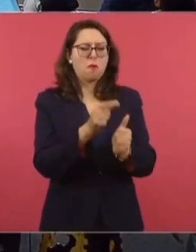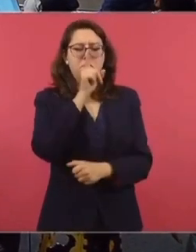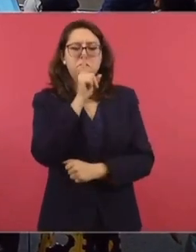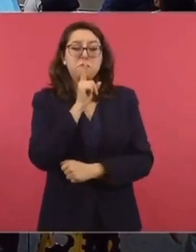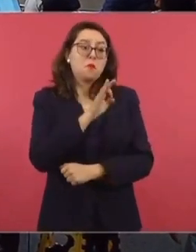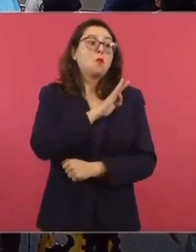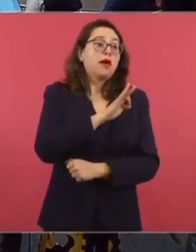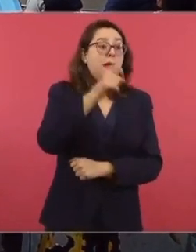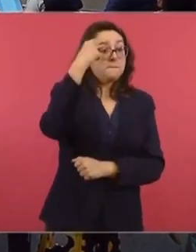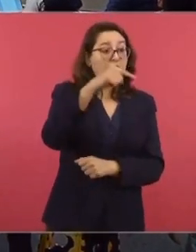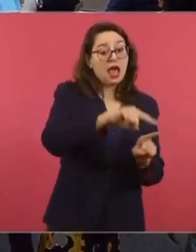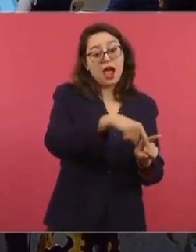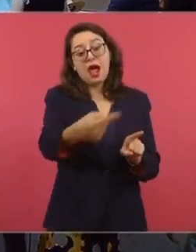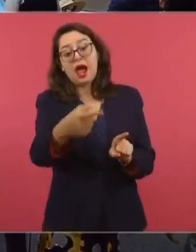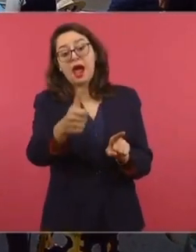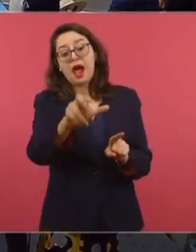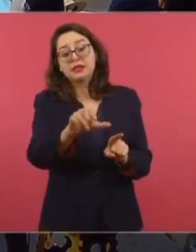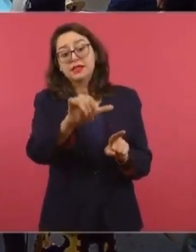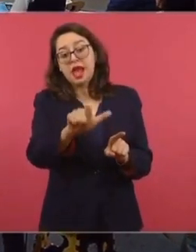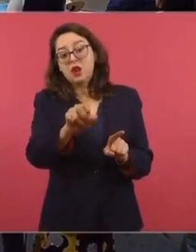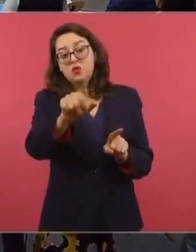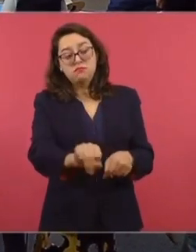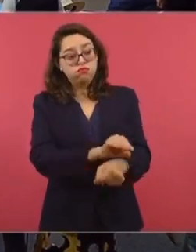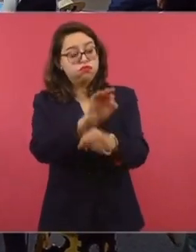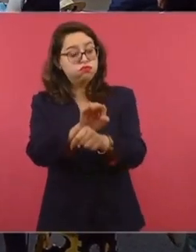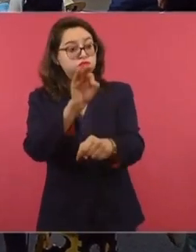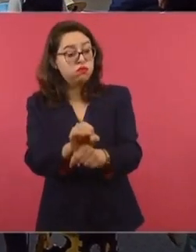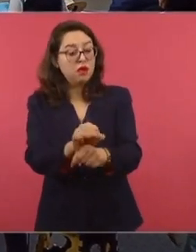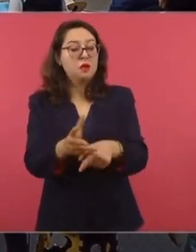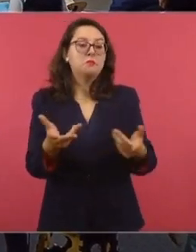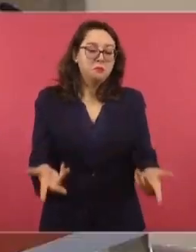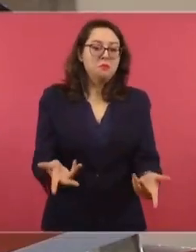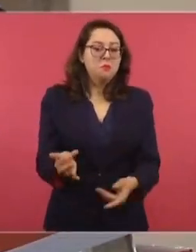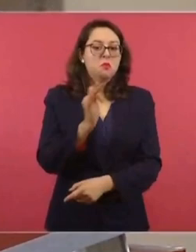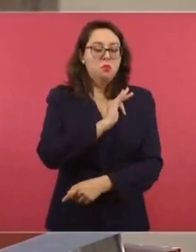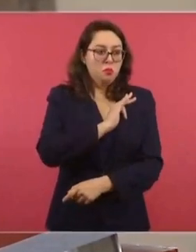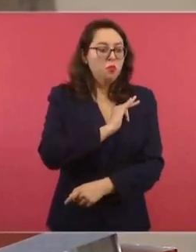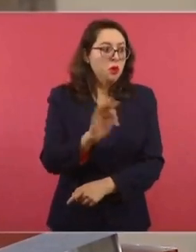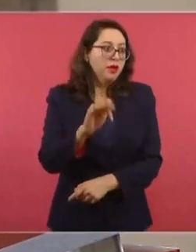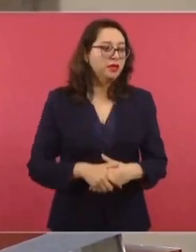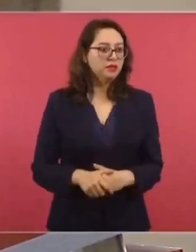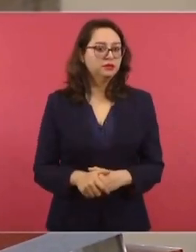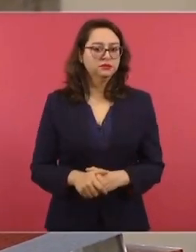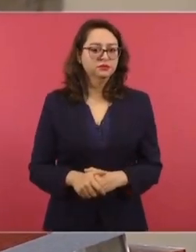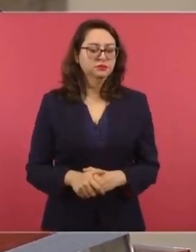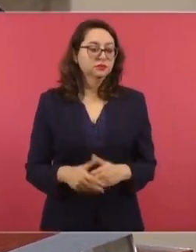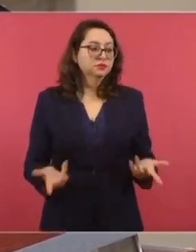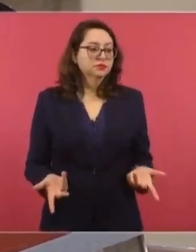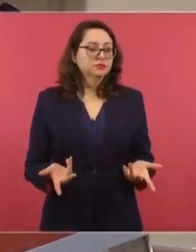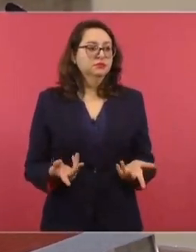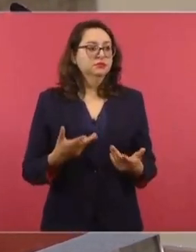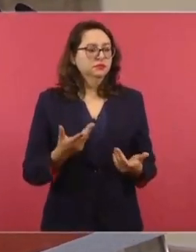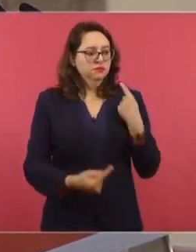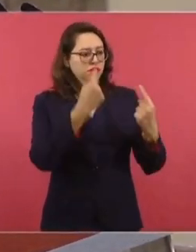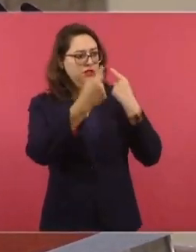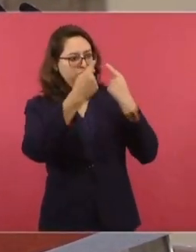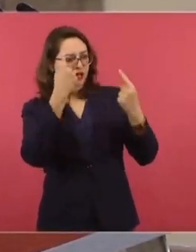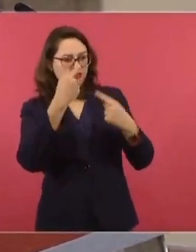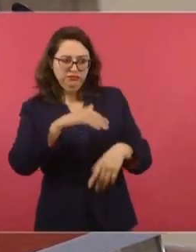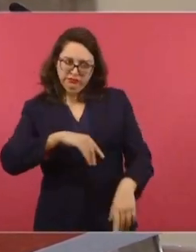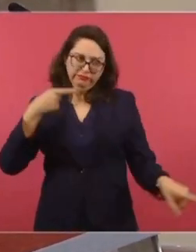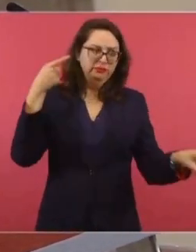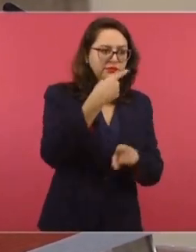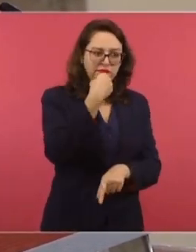pertinentes, realizadas en procedimientos judiciales o cuasi judiciales, gozan de protección absoluta